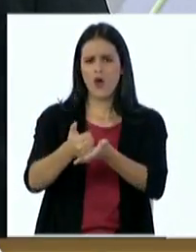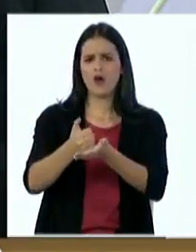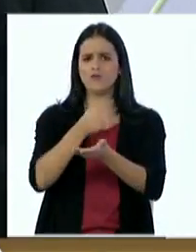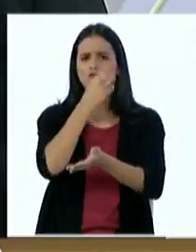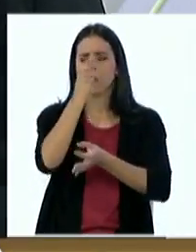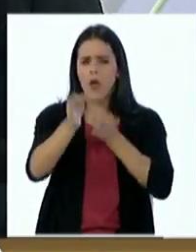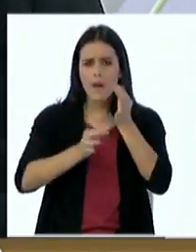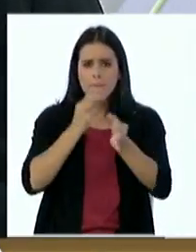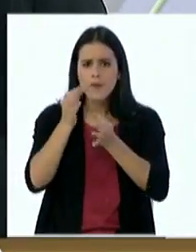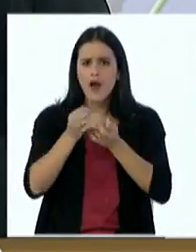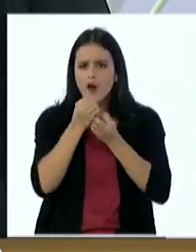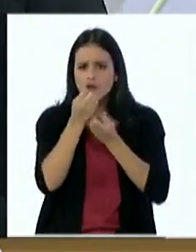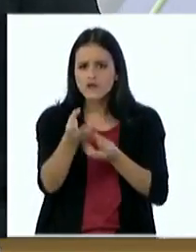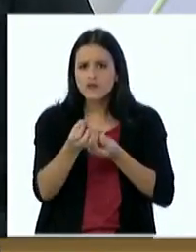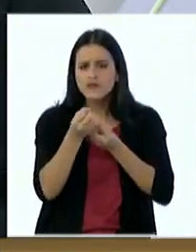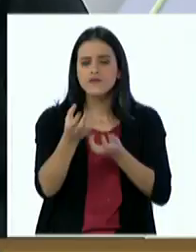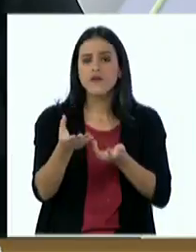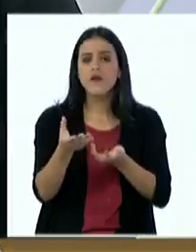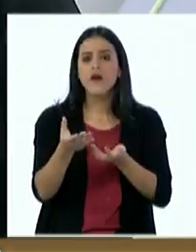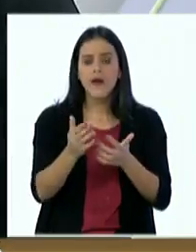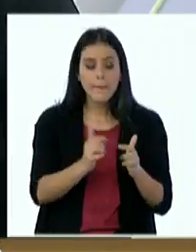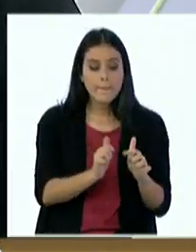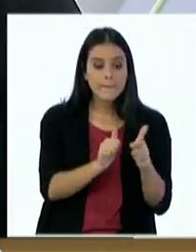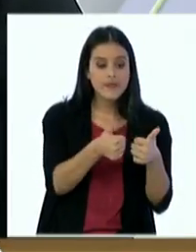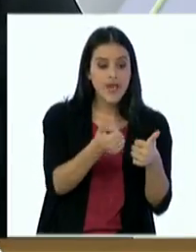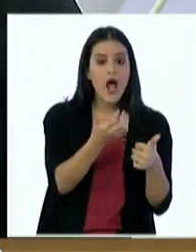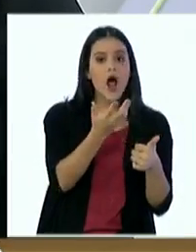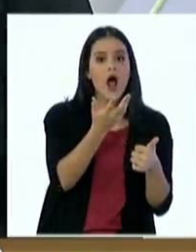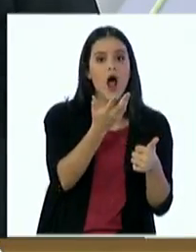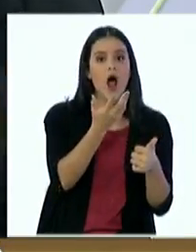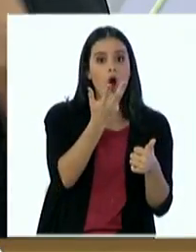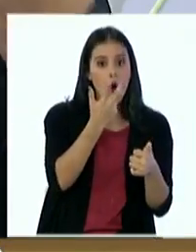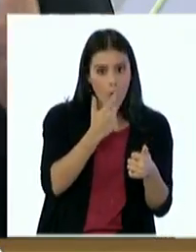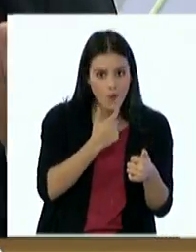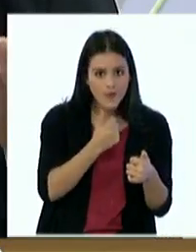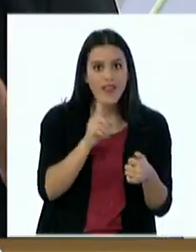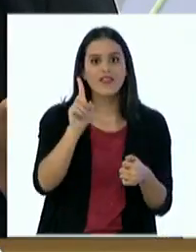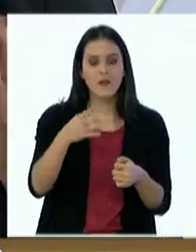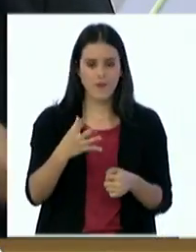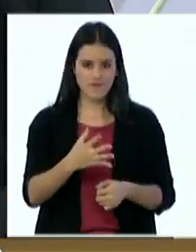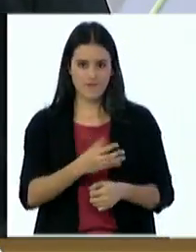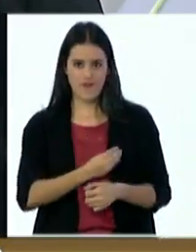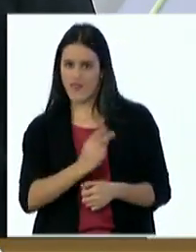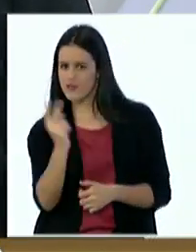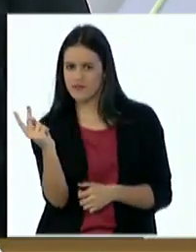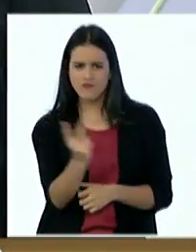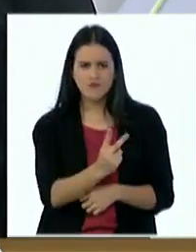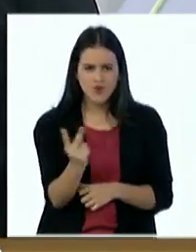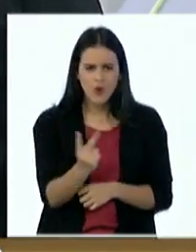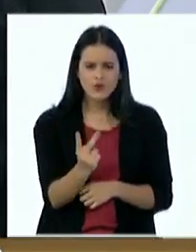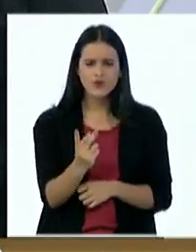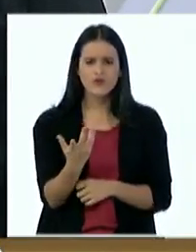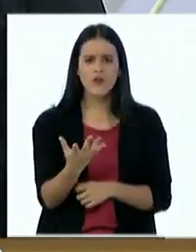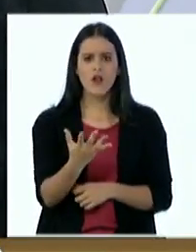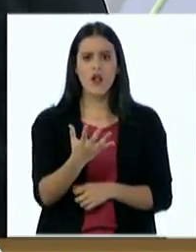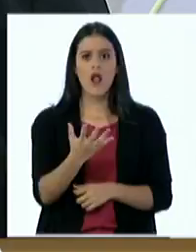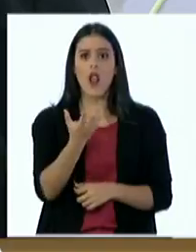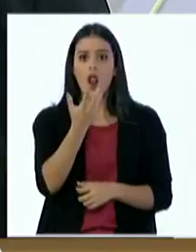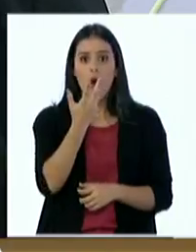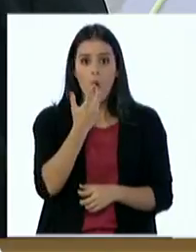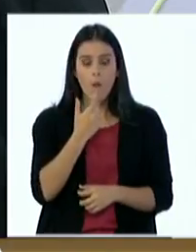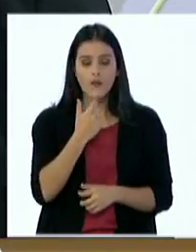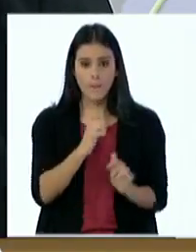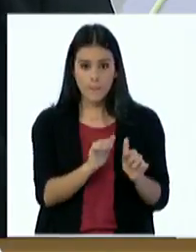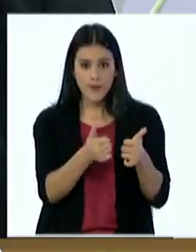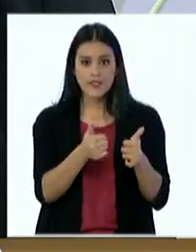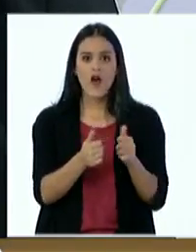solo en la lactancia sino también para el inicio de la alimentación complementaria como te dije en el otro bloque para que esta alimentación sea inocua sea